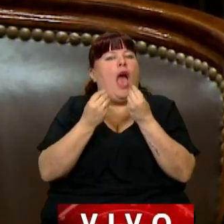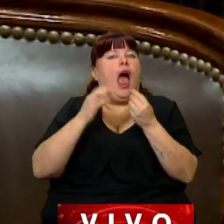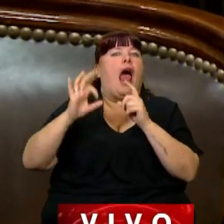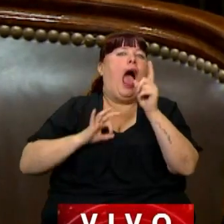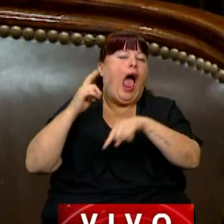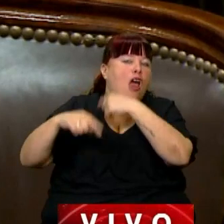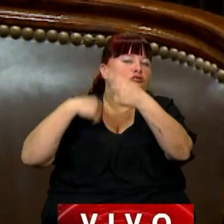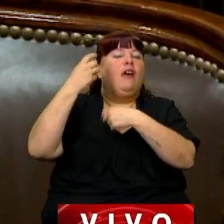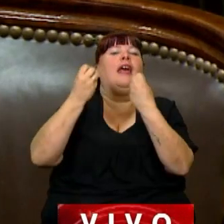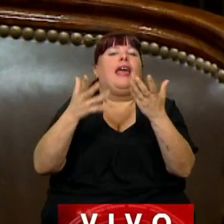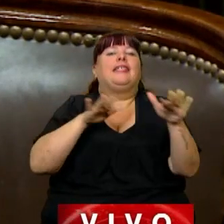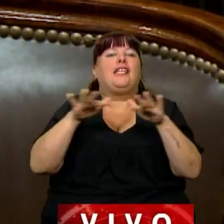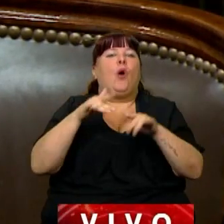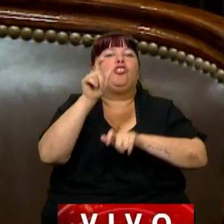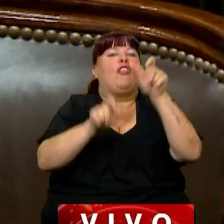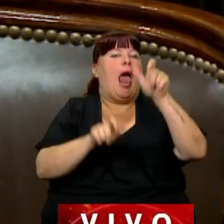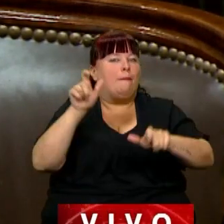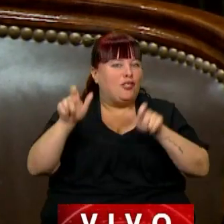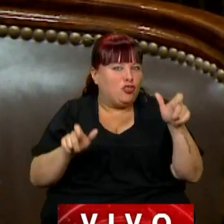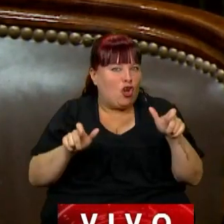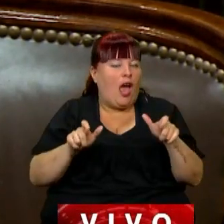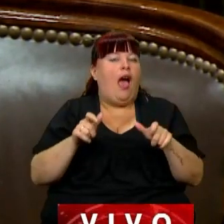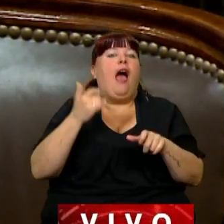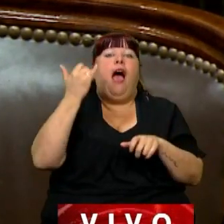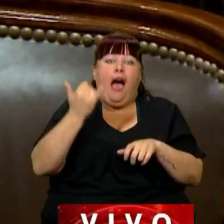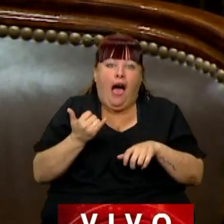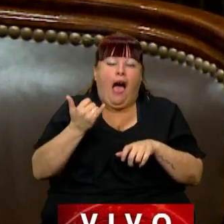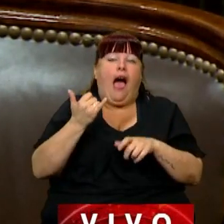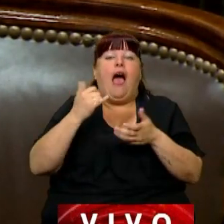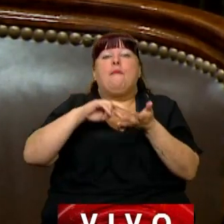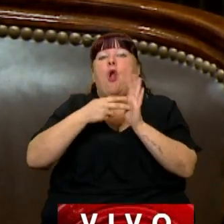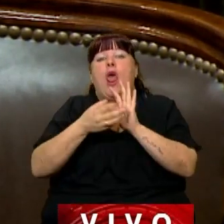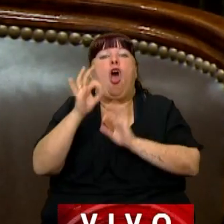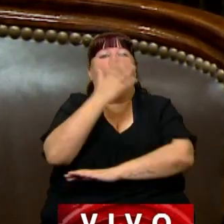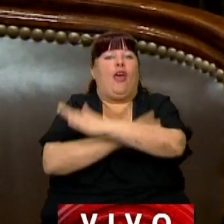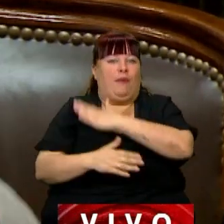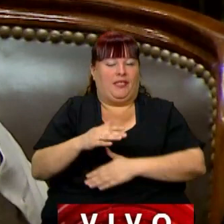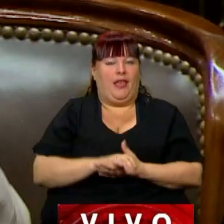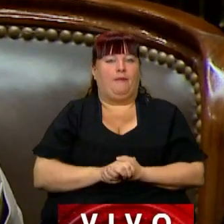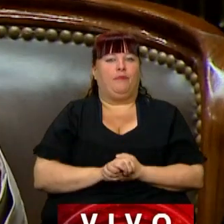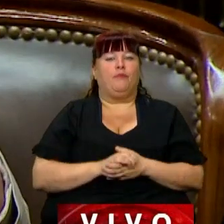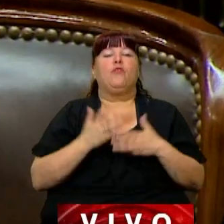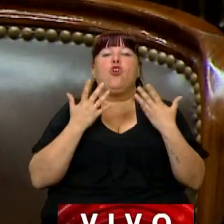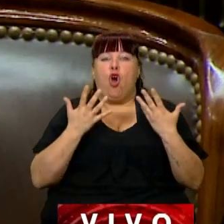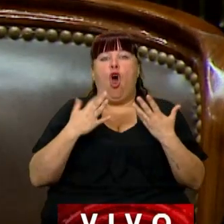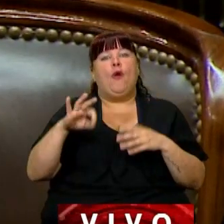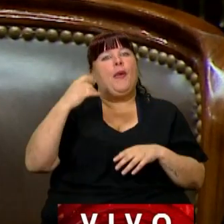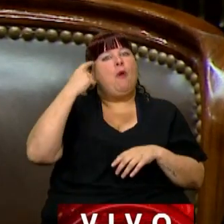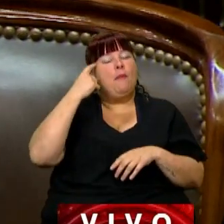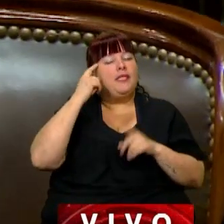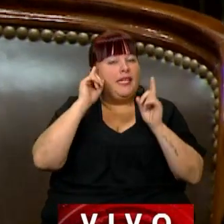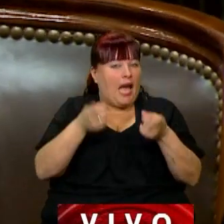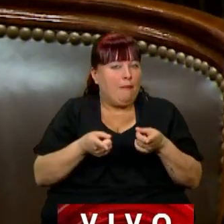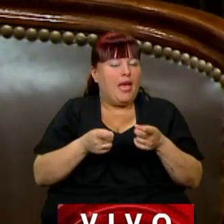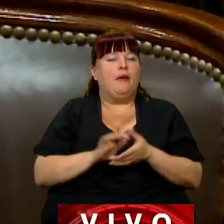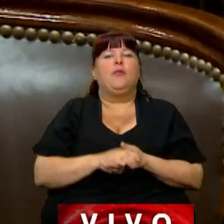tantos años la situación de personas que tienen algún tipo de discapacidad. Por supuesto que hay que considerar